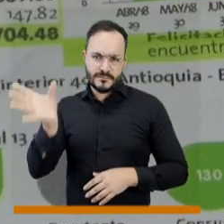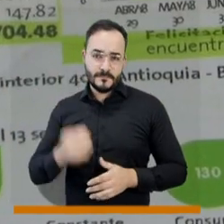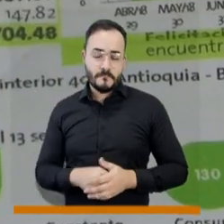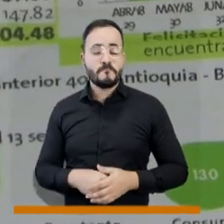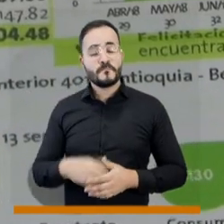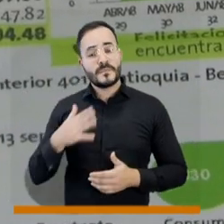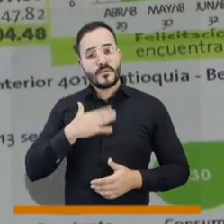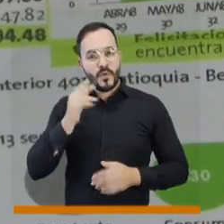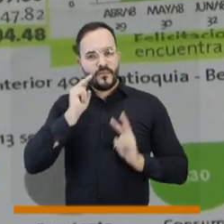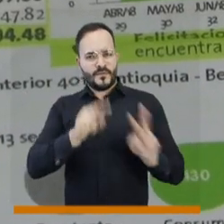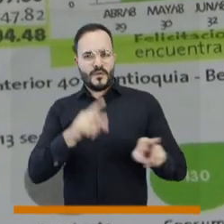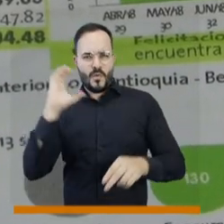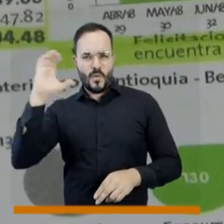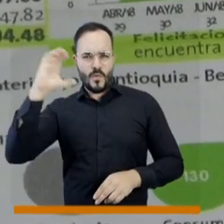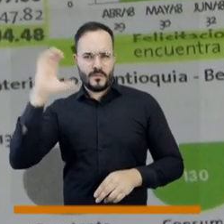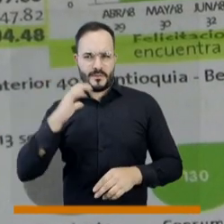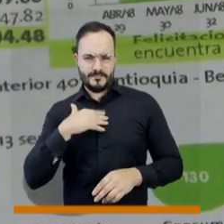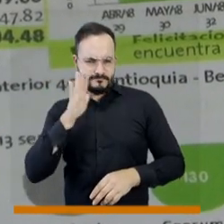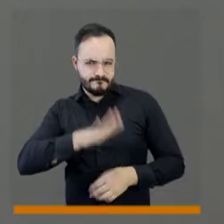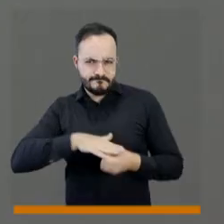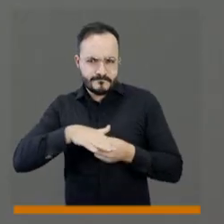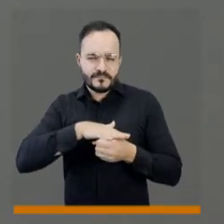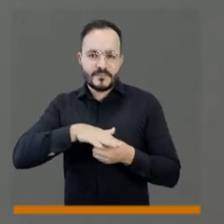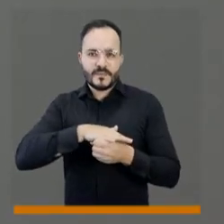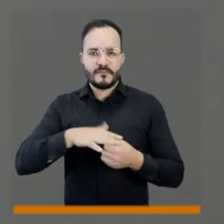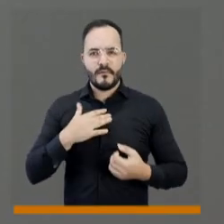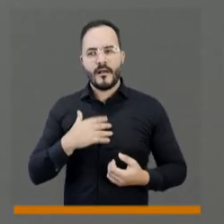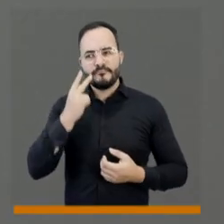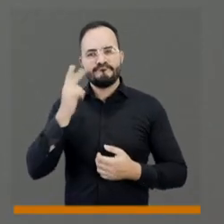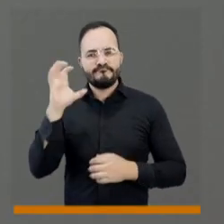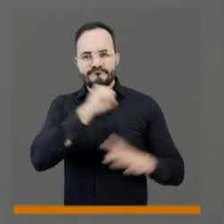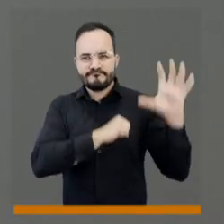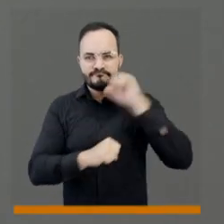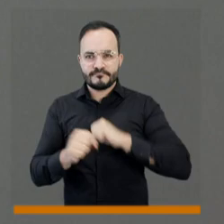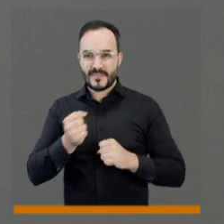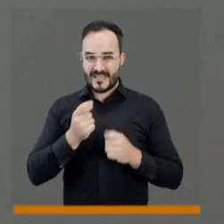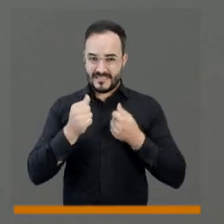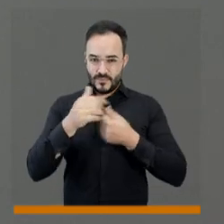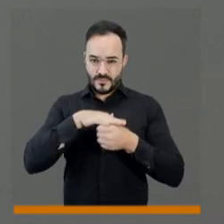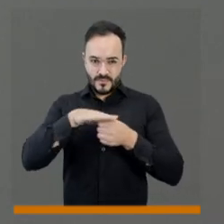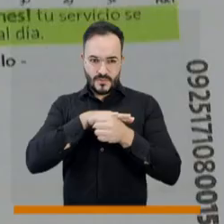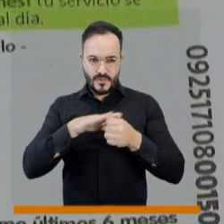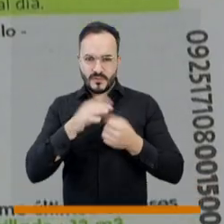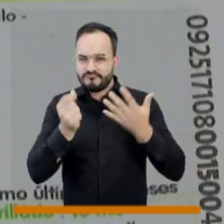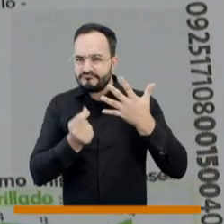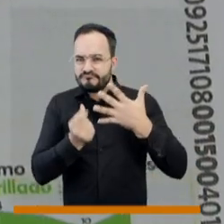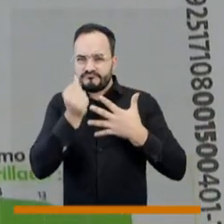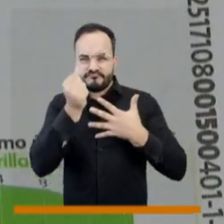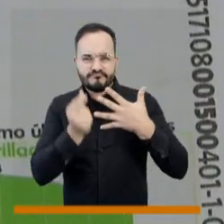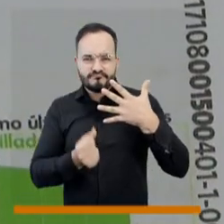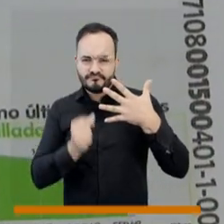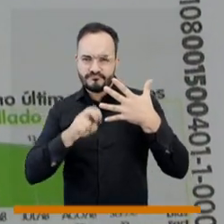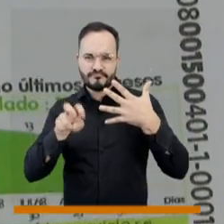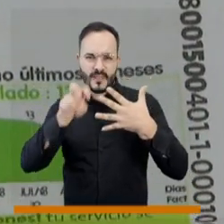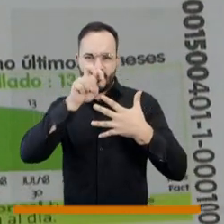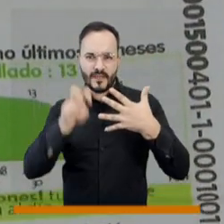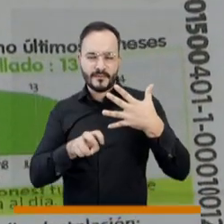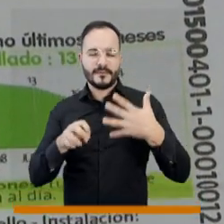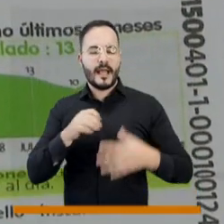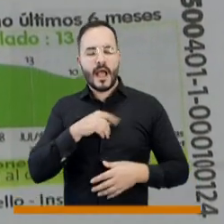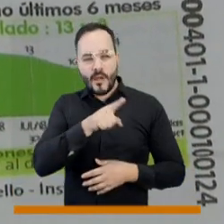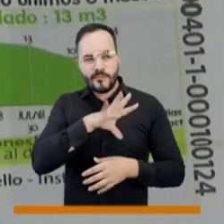Pero, en el caso colombiano en particular, lo que sorprende es que muchos de los componentes de la tarifa tienen un